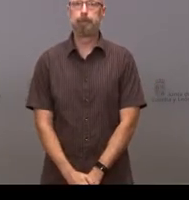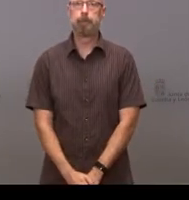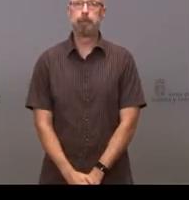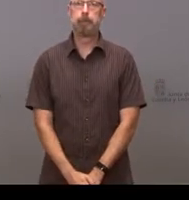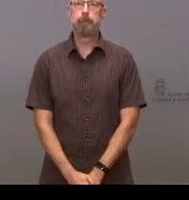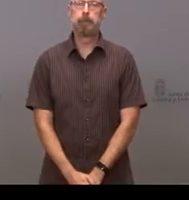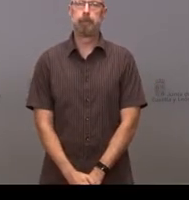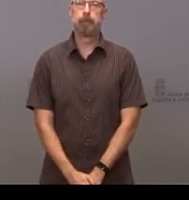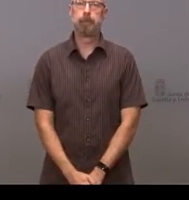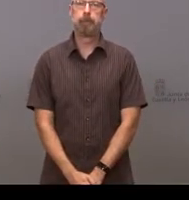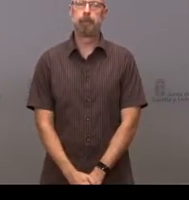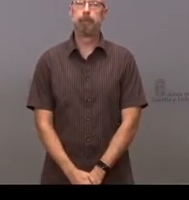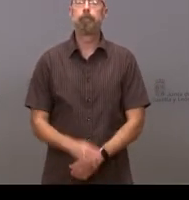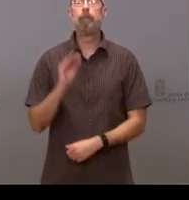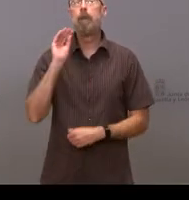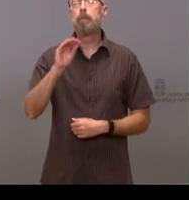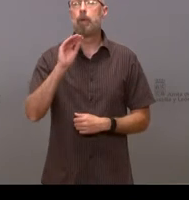Yo tengo una pregunta